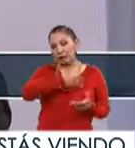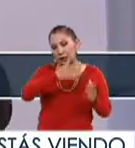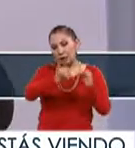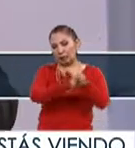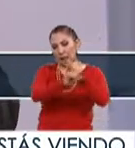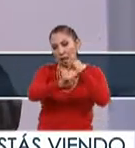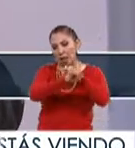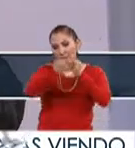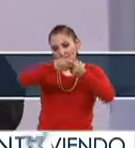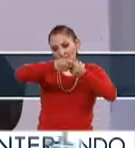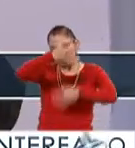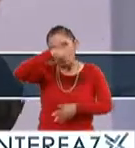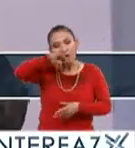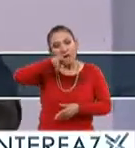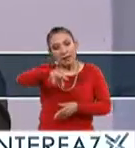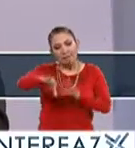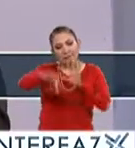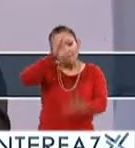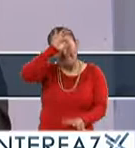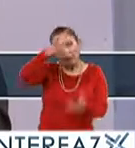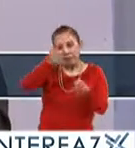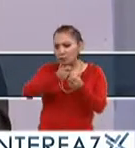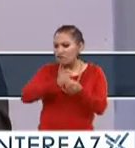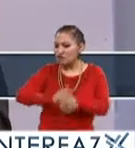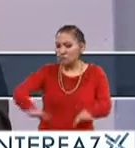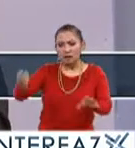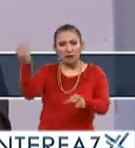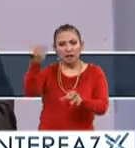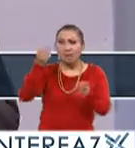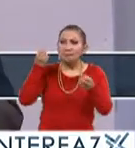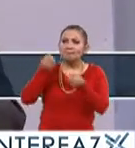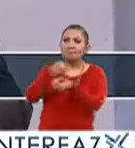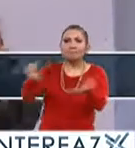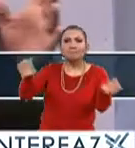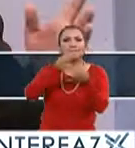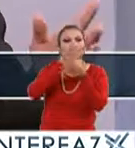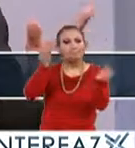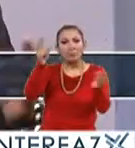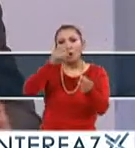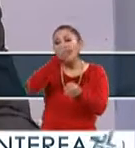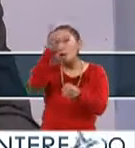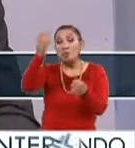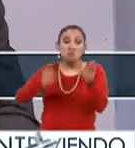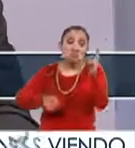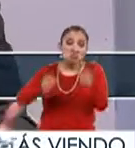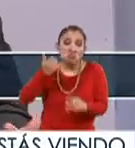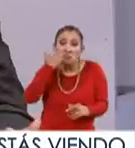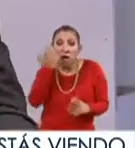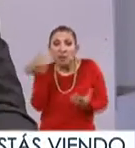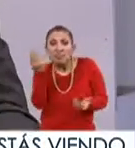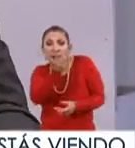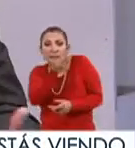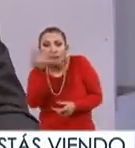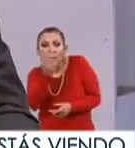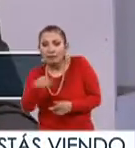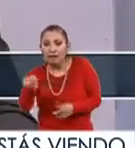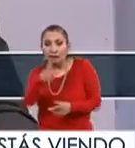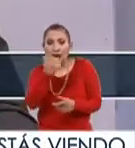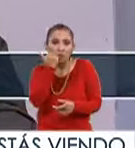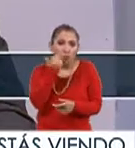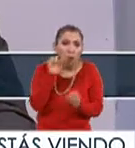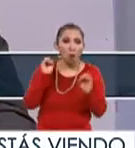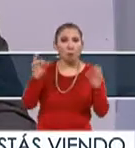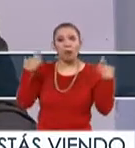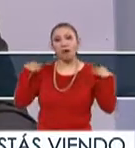plataforma, tiene su página y ahí generan toda la información necesaria para cualquier necesidad que tengan tantos